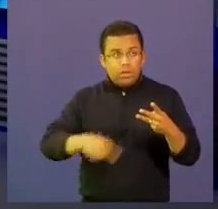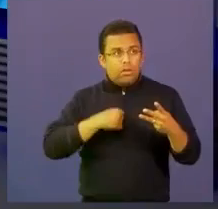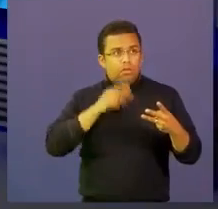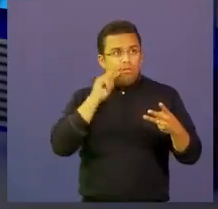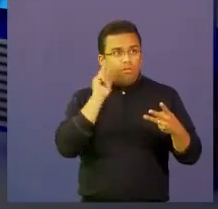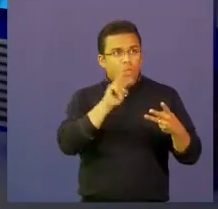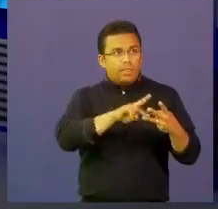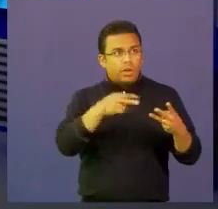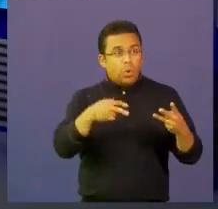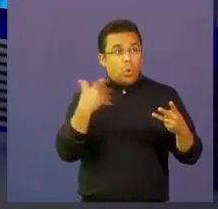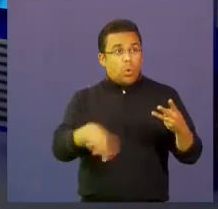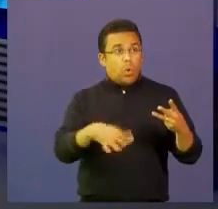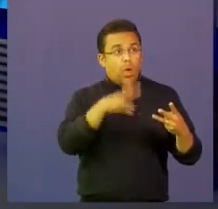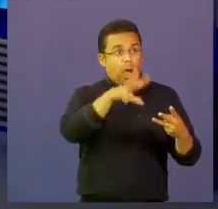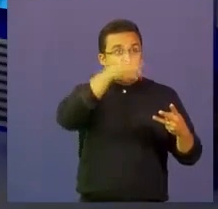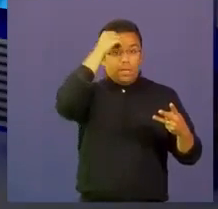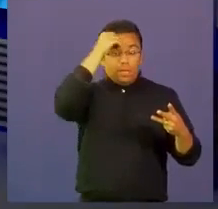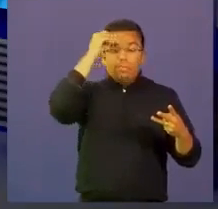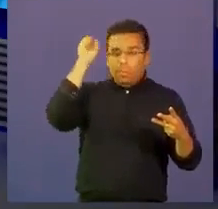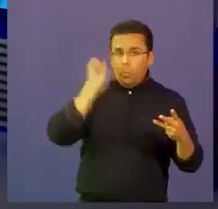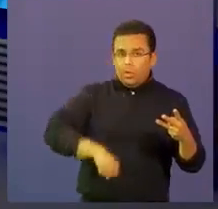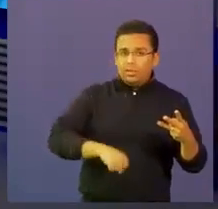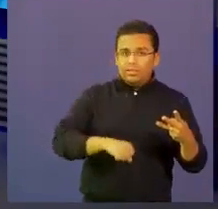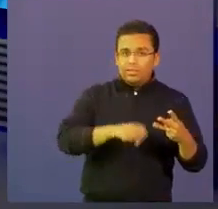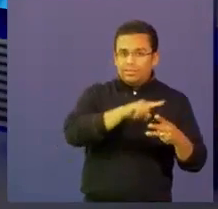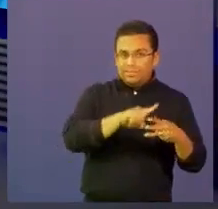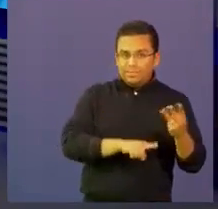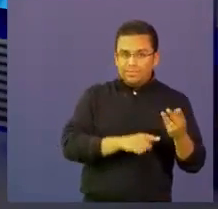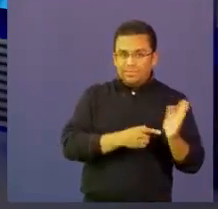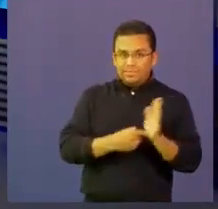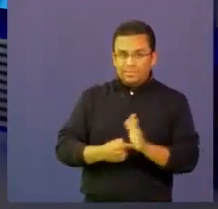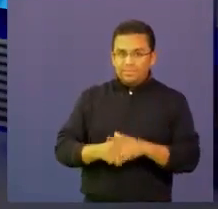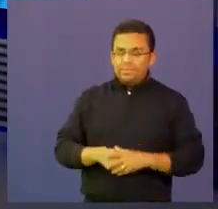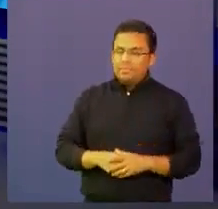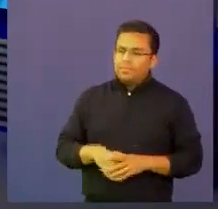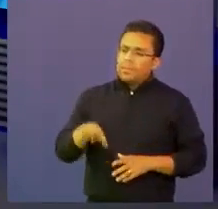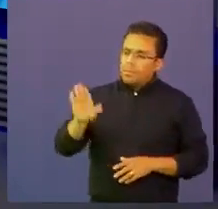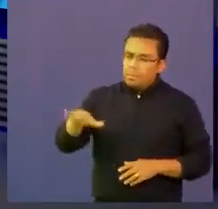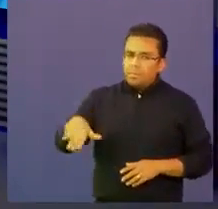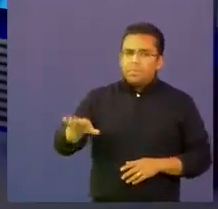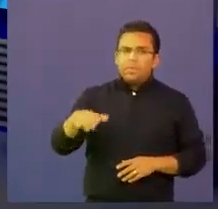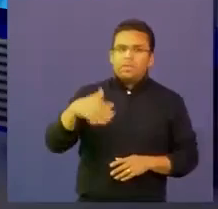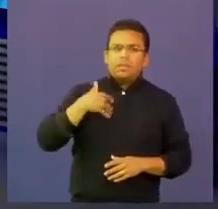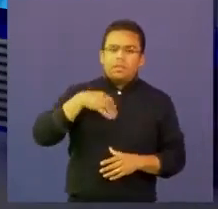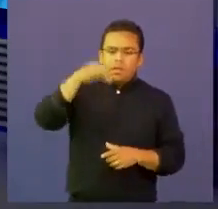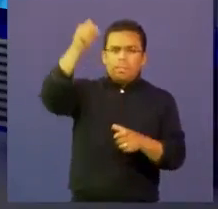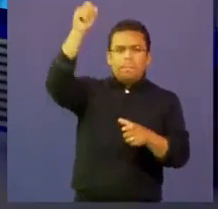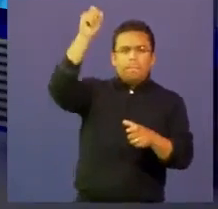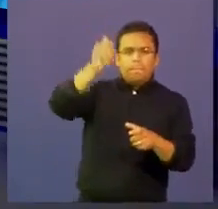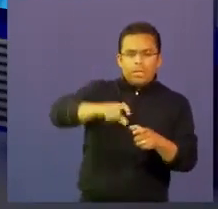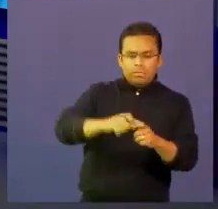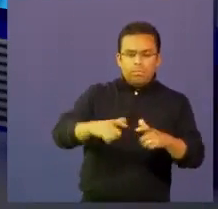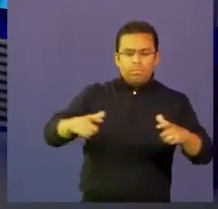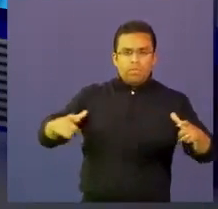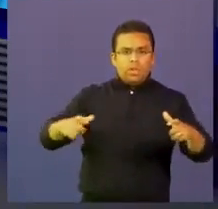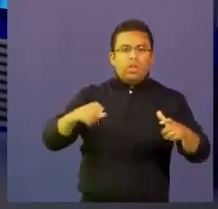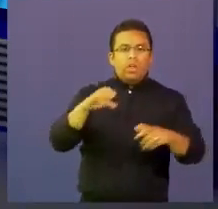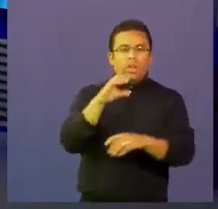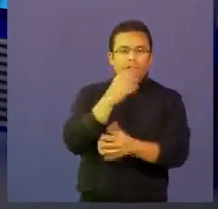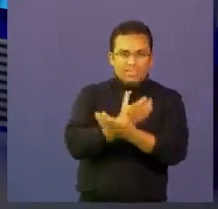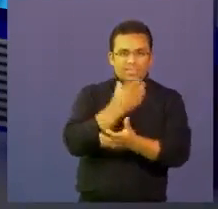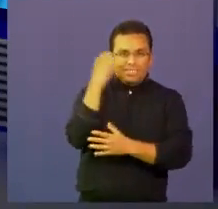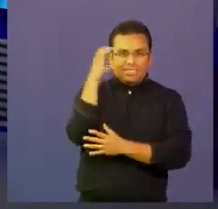aprender. Pau, y bueno, y esto de ondas y la tecnología, ¿cómo sigue? ¿Cómo ves la